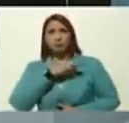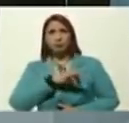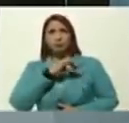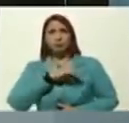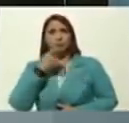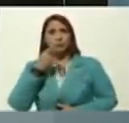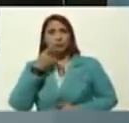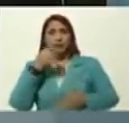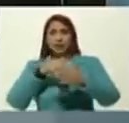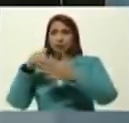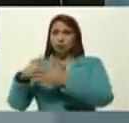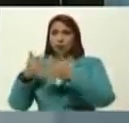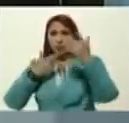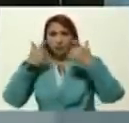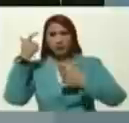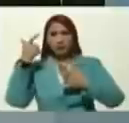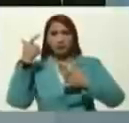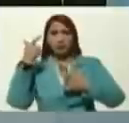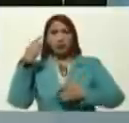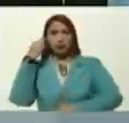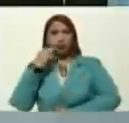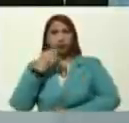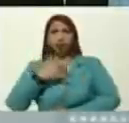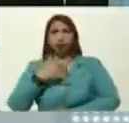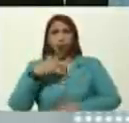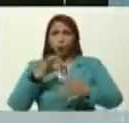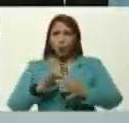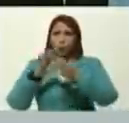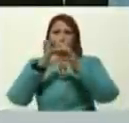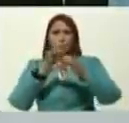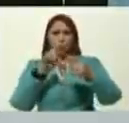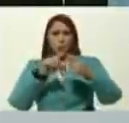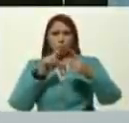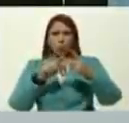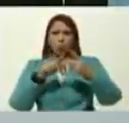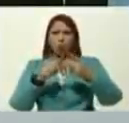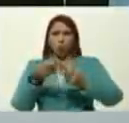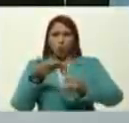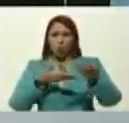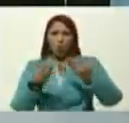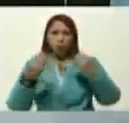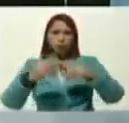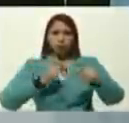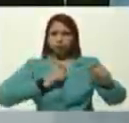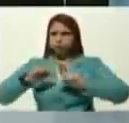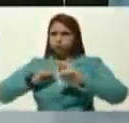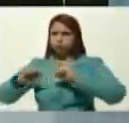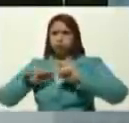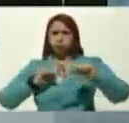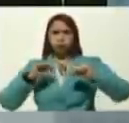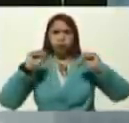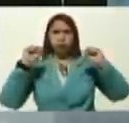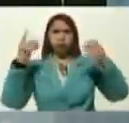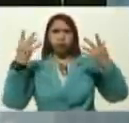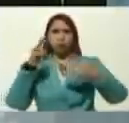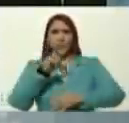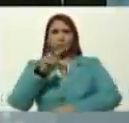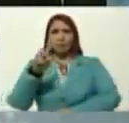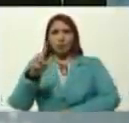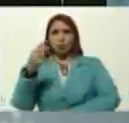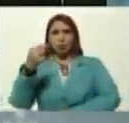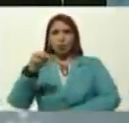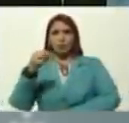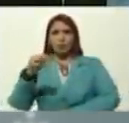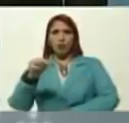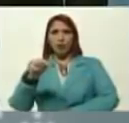política y electoral, del chavismo, del bolivaranismo, unión, cohesión, movilización, y triunfo, el 21 de noviembre,